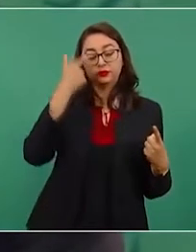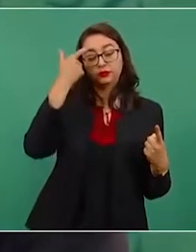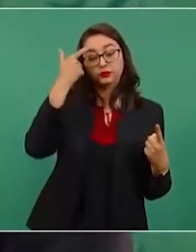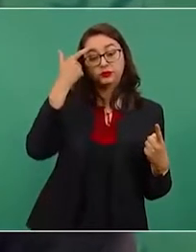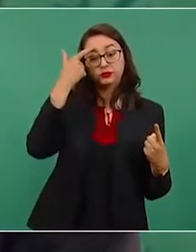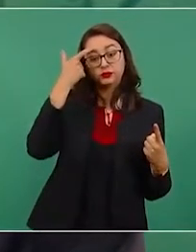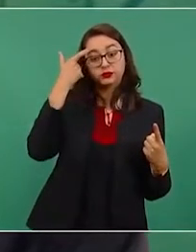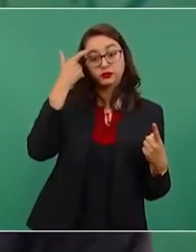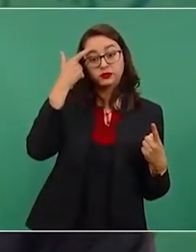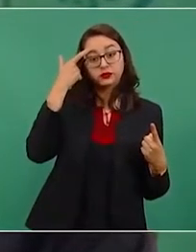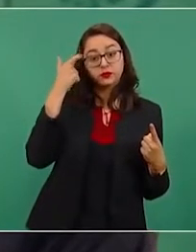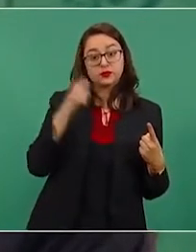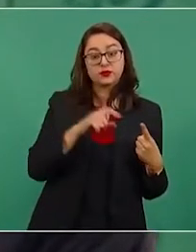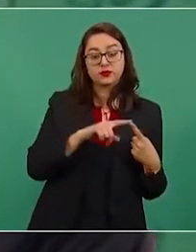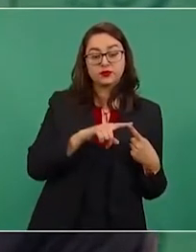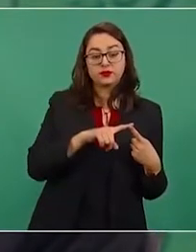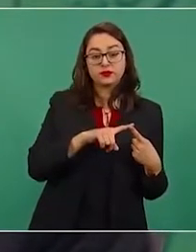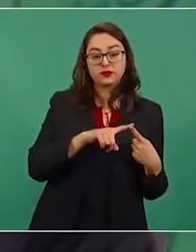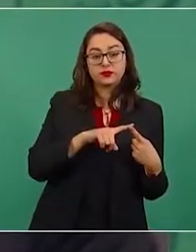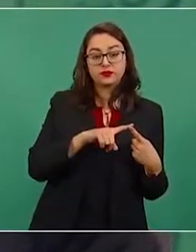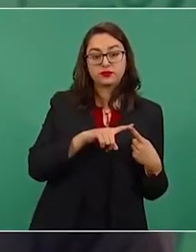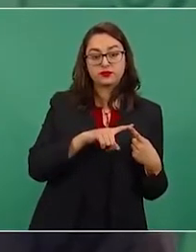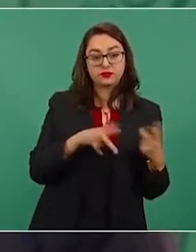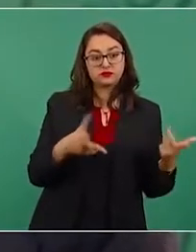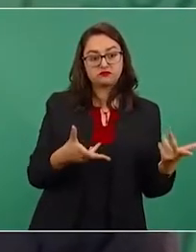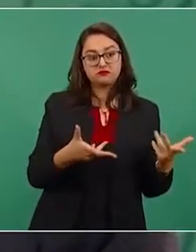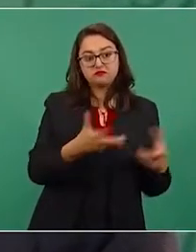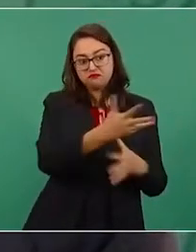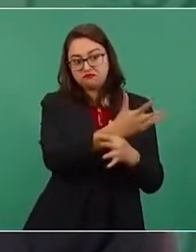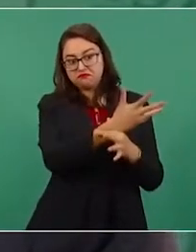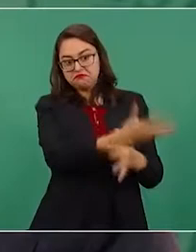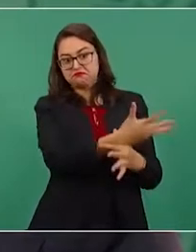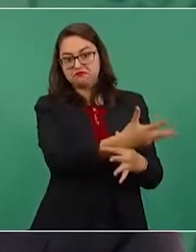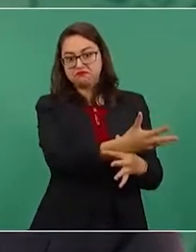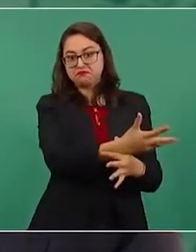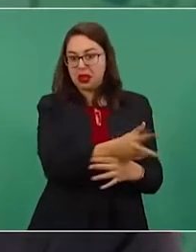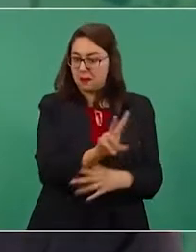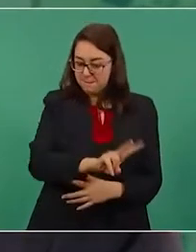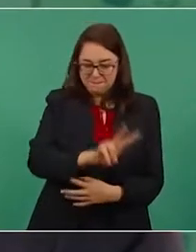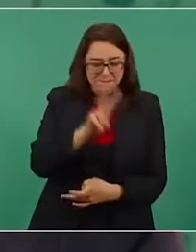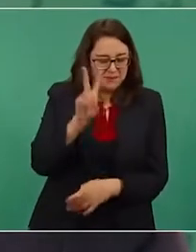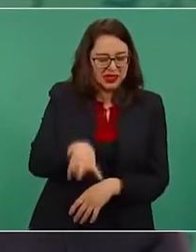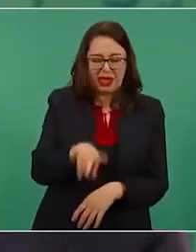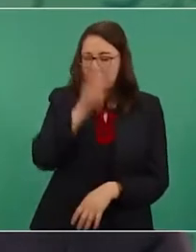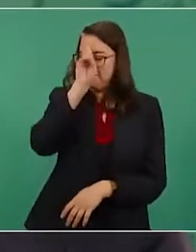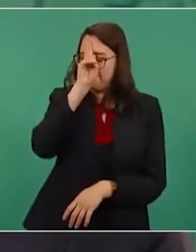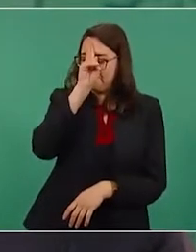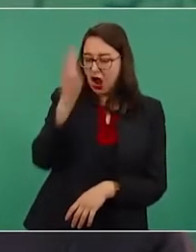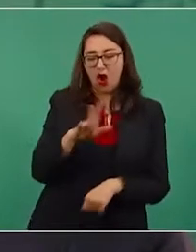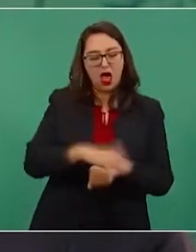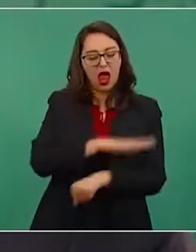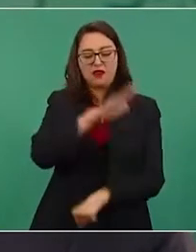conservadores, que estamos en los últimos lugares en el mundo,